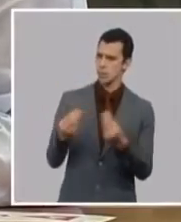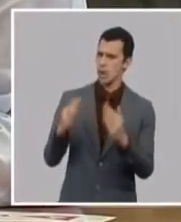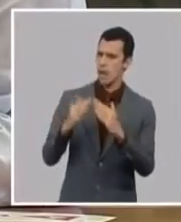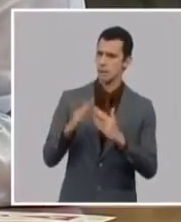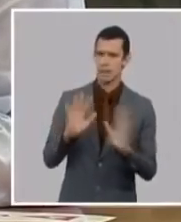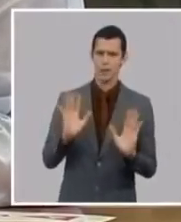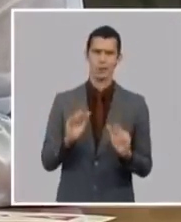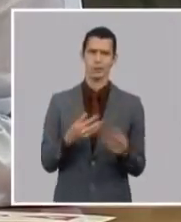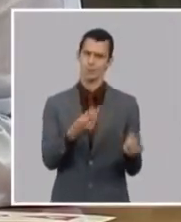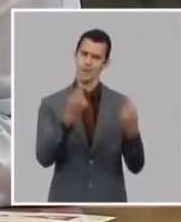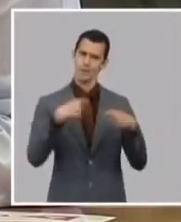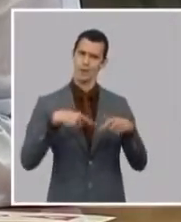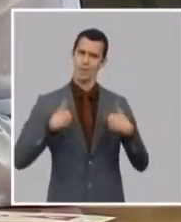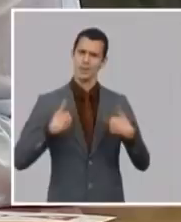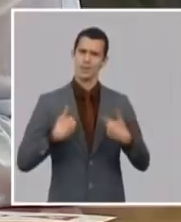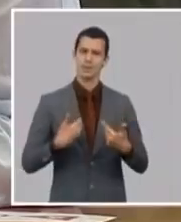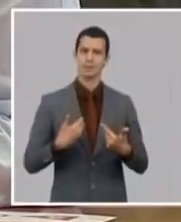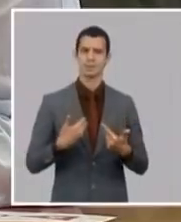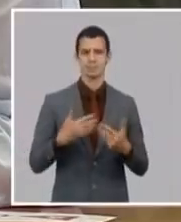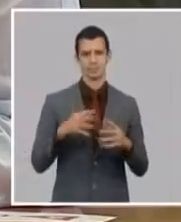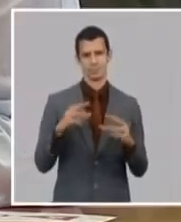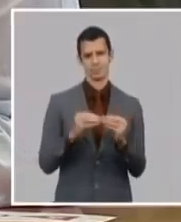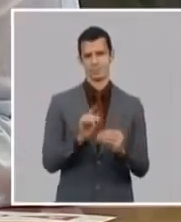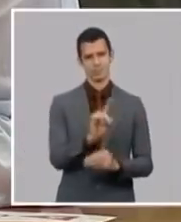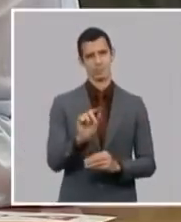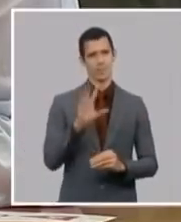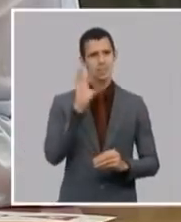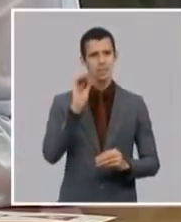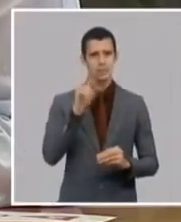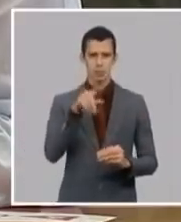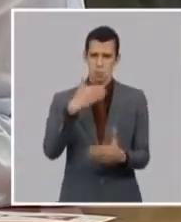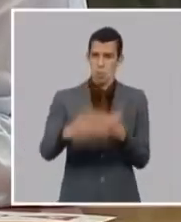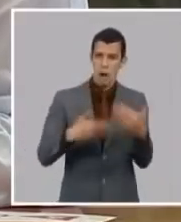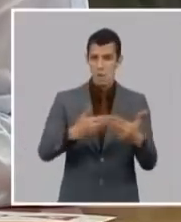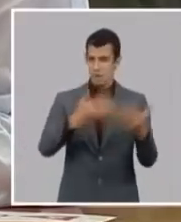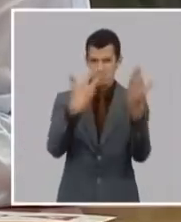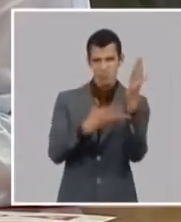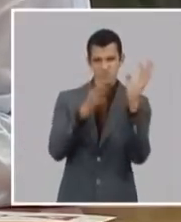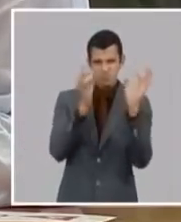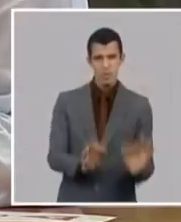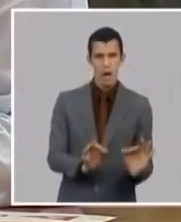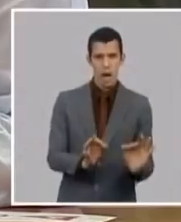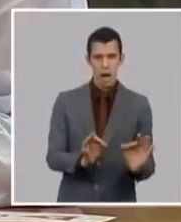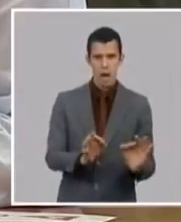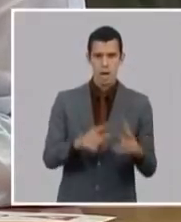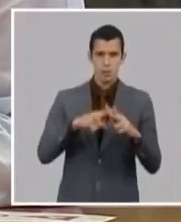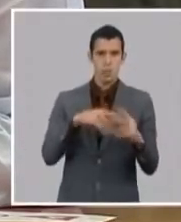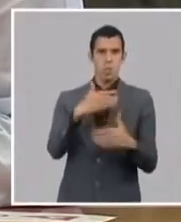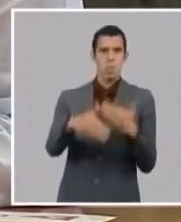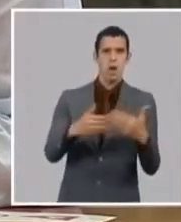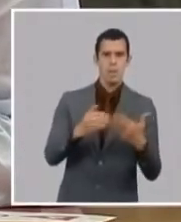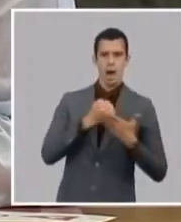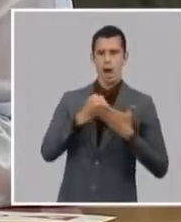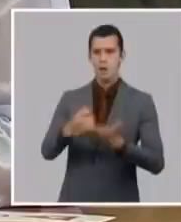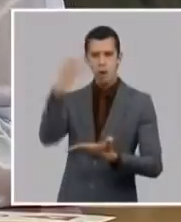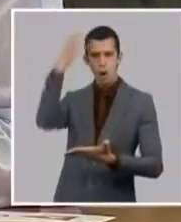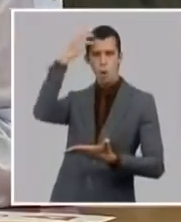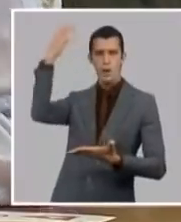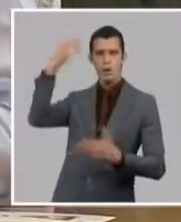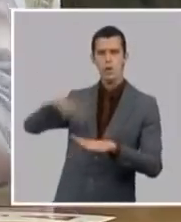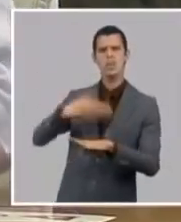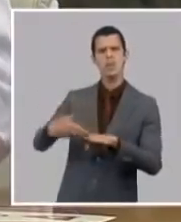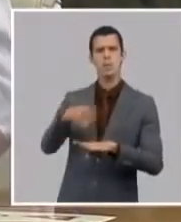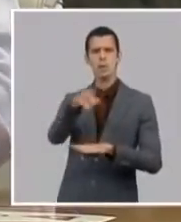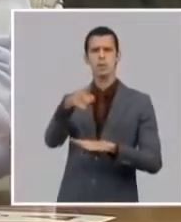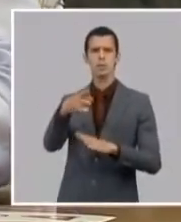ni toda la transformación en la atención a los problemas o la superación de los problemas que tienen estas personas insatisfechas entre otras cosas por el